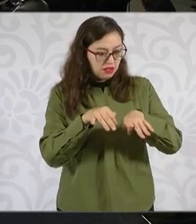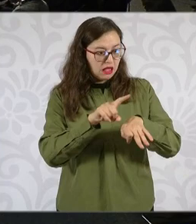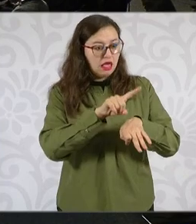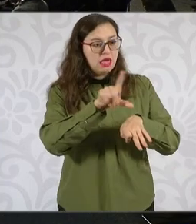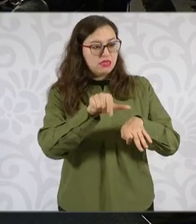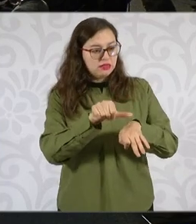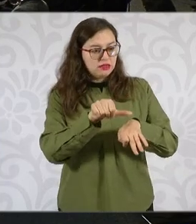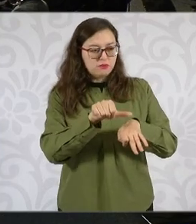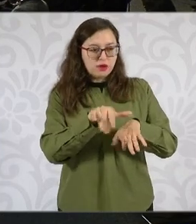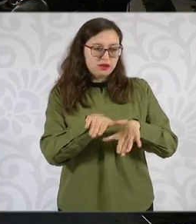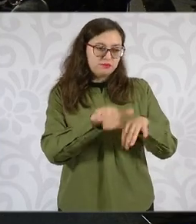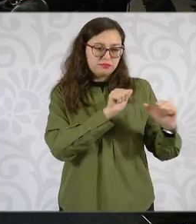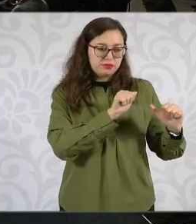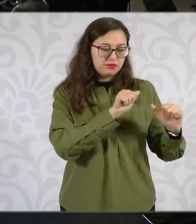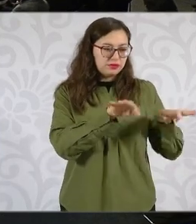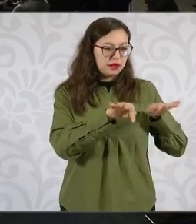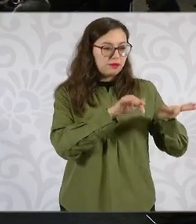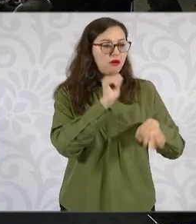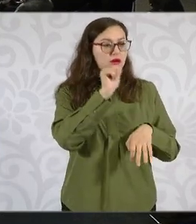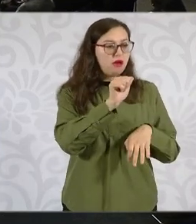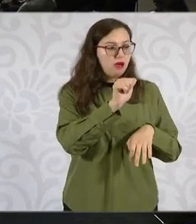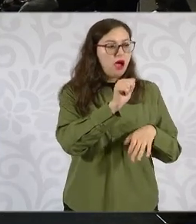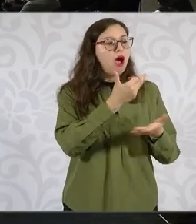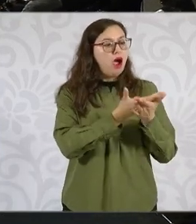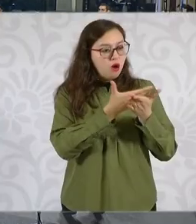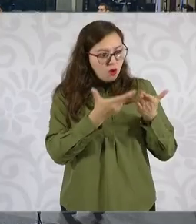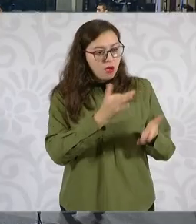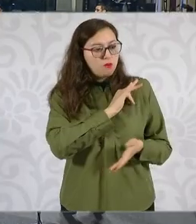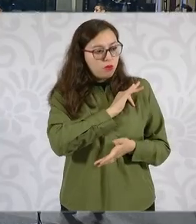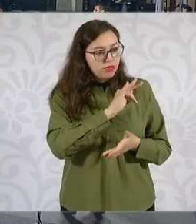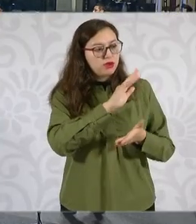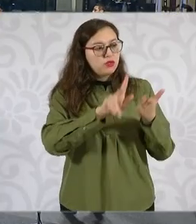generar la condición para que puedan asociarse nuevamente?